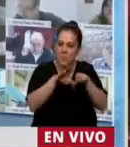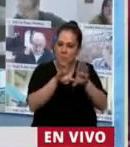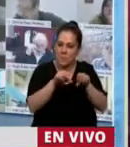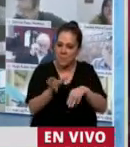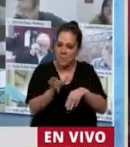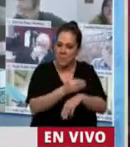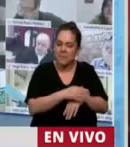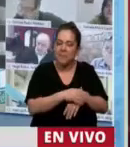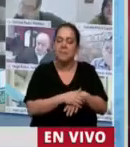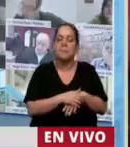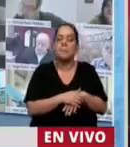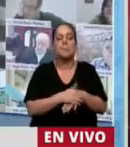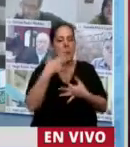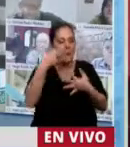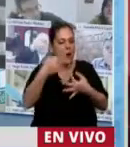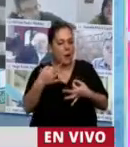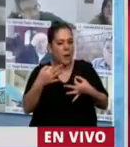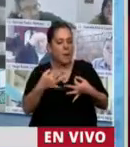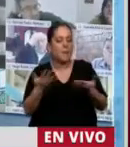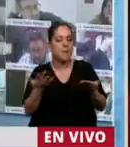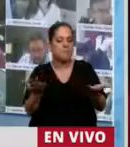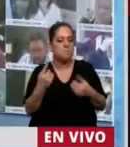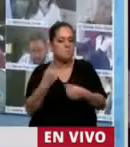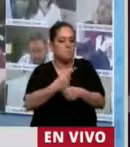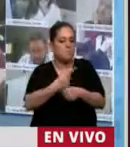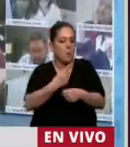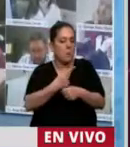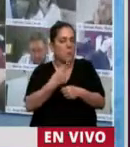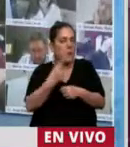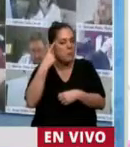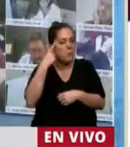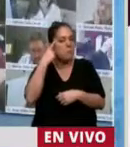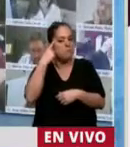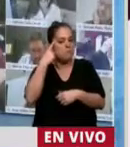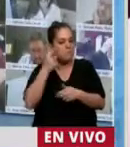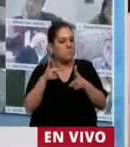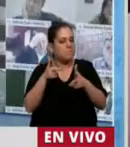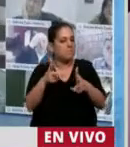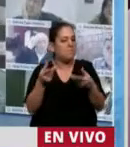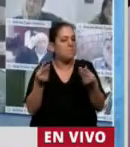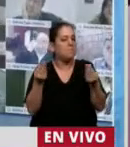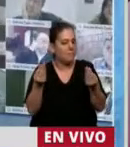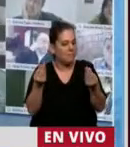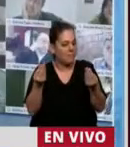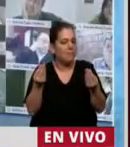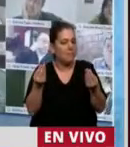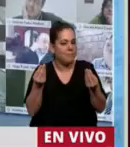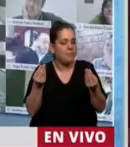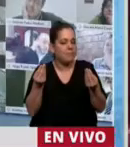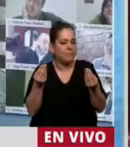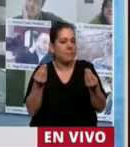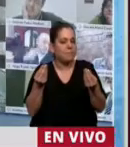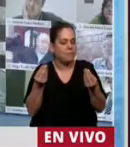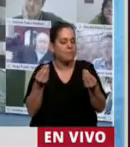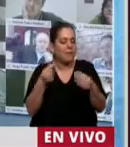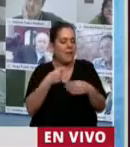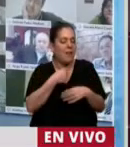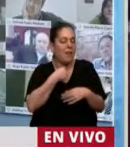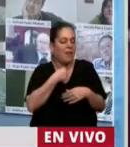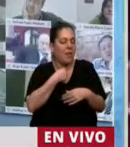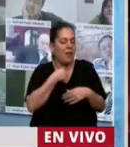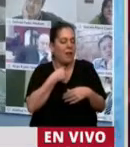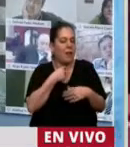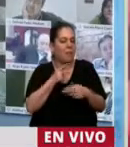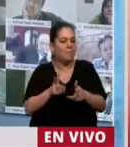discutiendo en el mundo y que va a salir, en algunos lados ya está saliendo, como ley, por